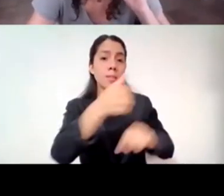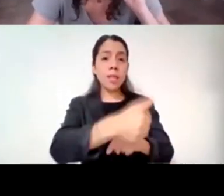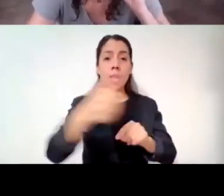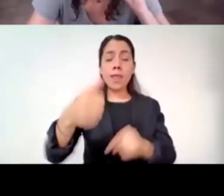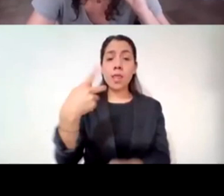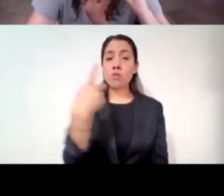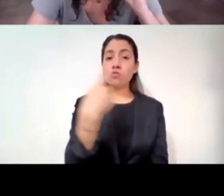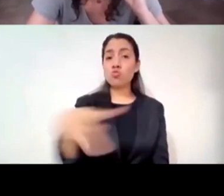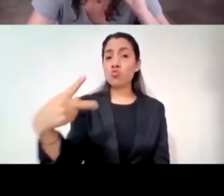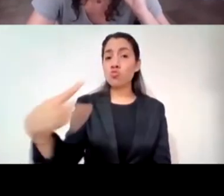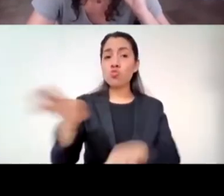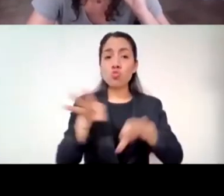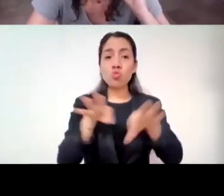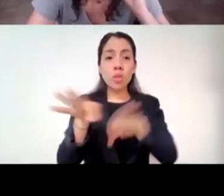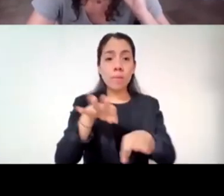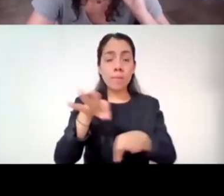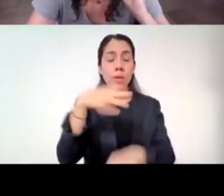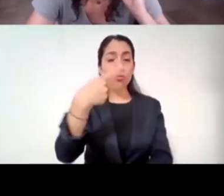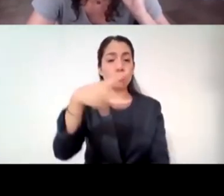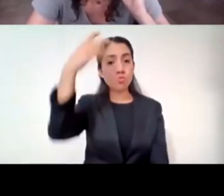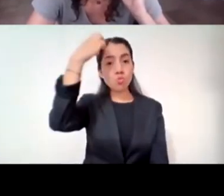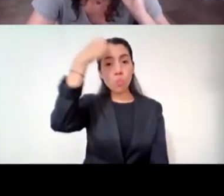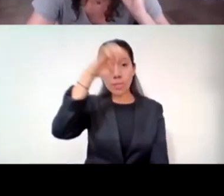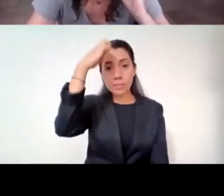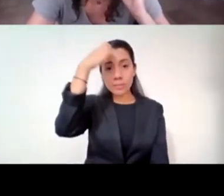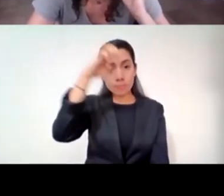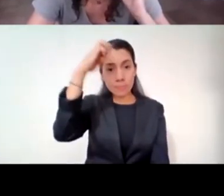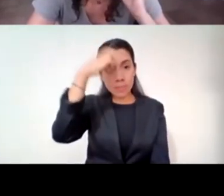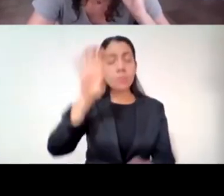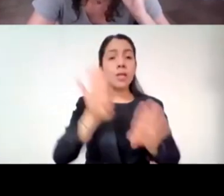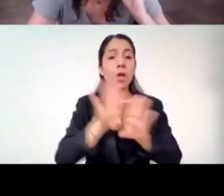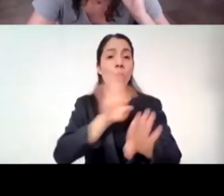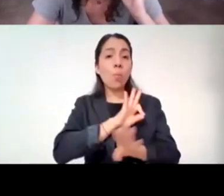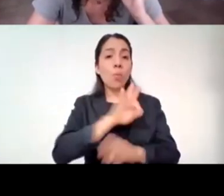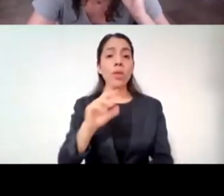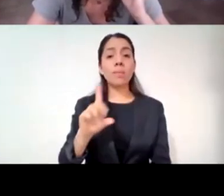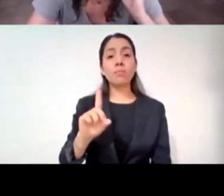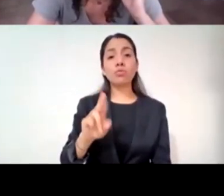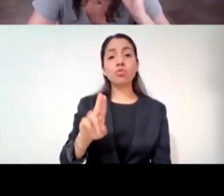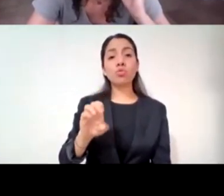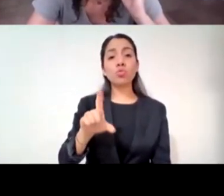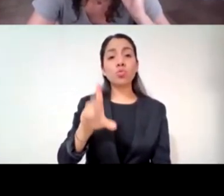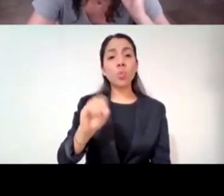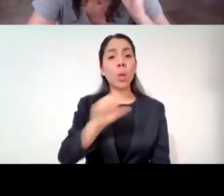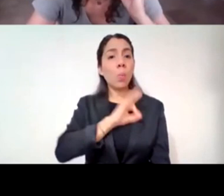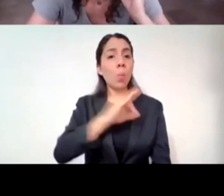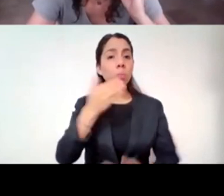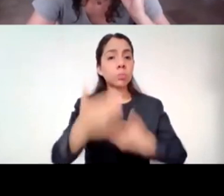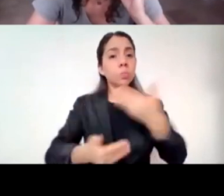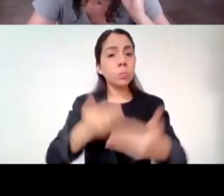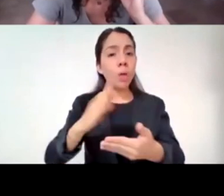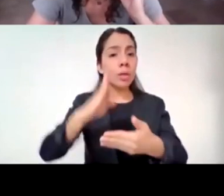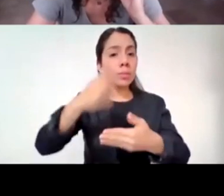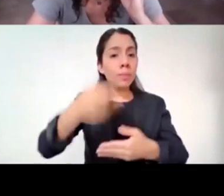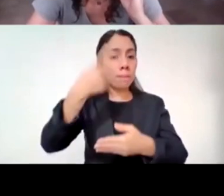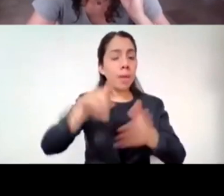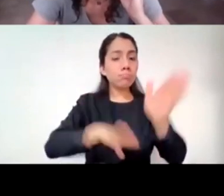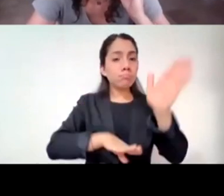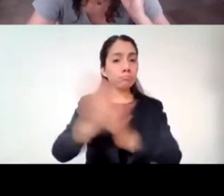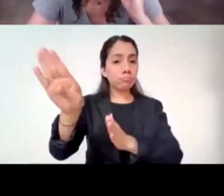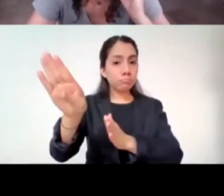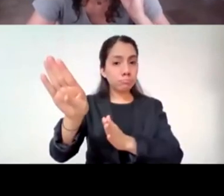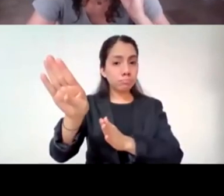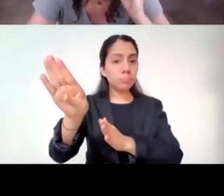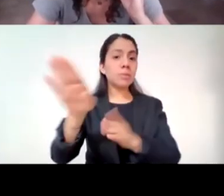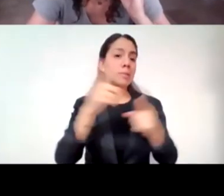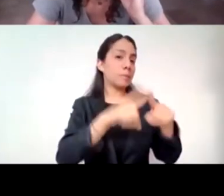construido como elemento de vida para afrontar las circunstancias las pérdidas las reconstrucciones etcétera